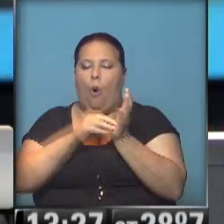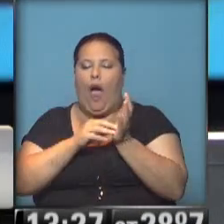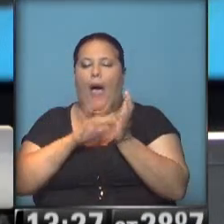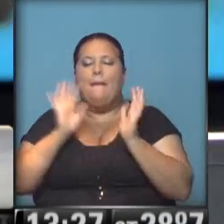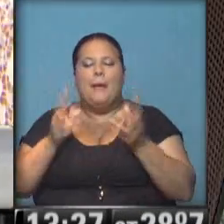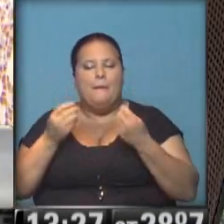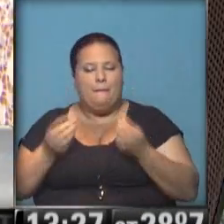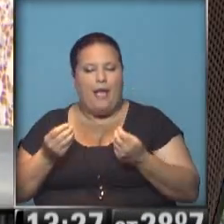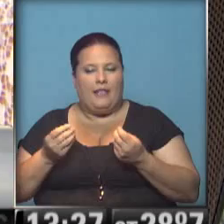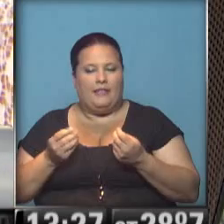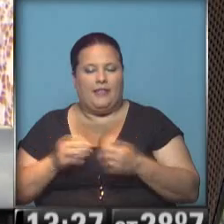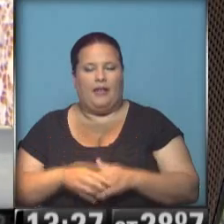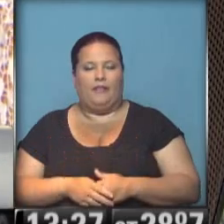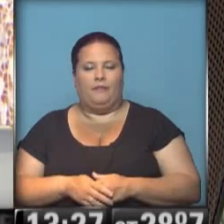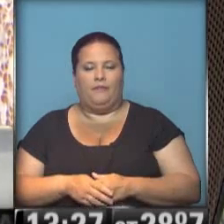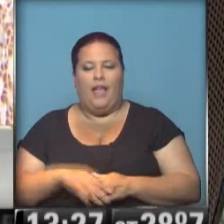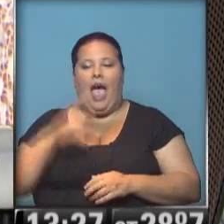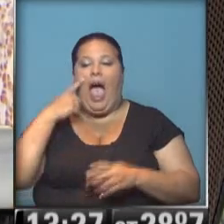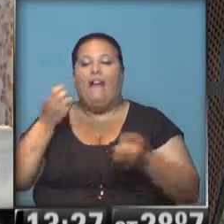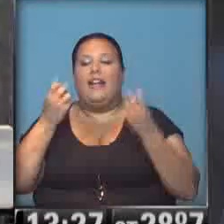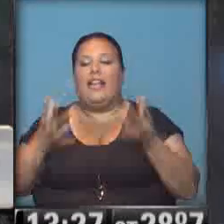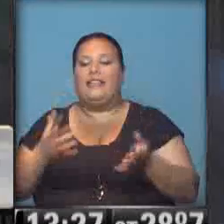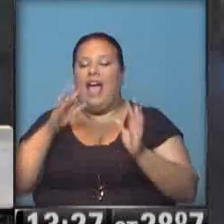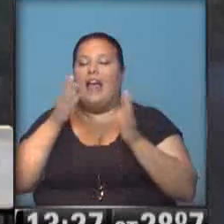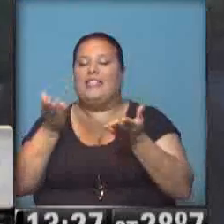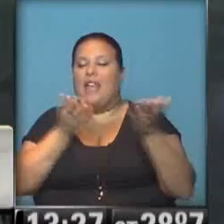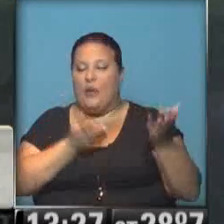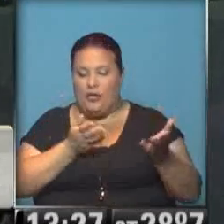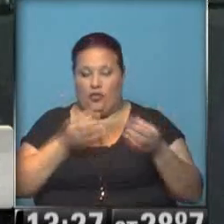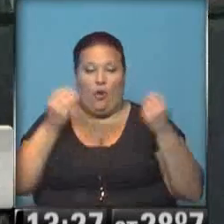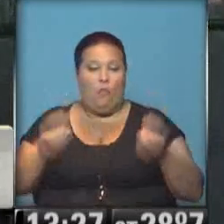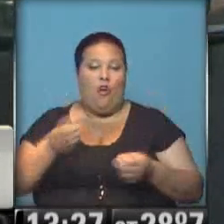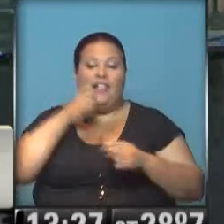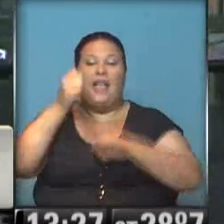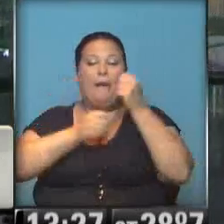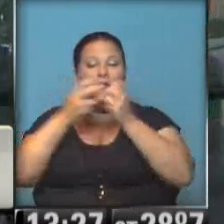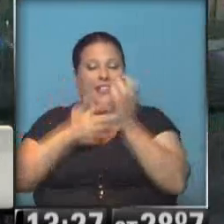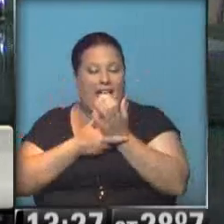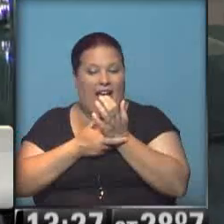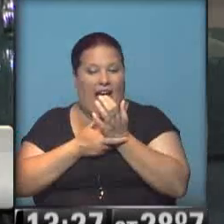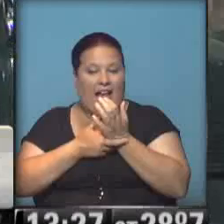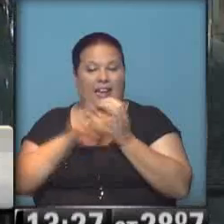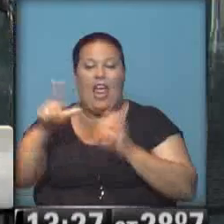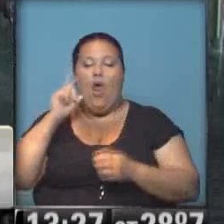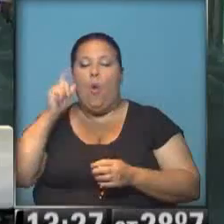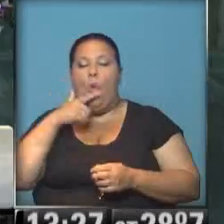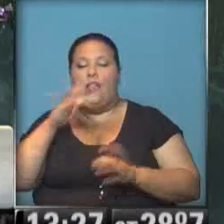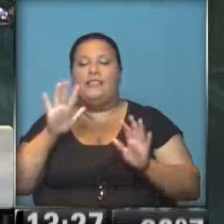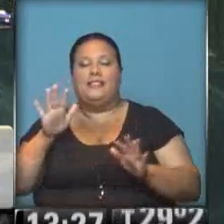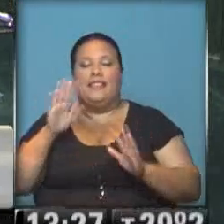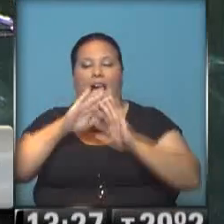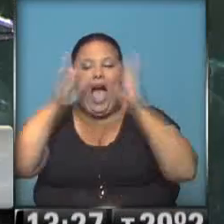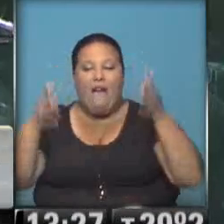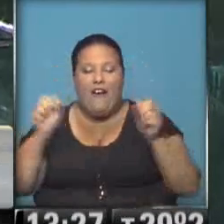pasa, Agus? Digamos, hay que ver el carácter de esos servicios, ¿sí? Porque si es frigorífico, Luis estaba en